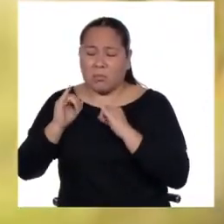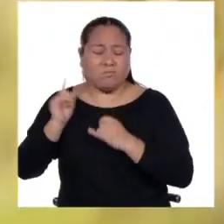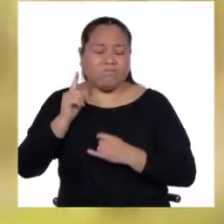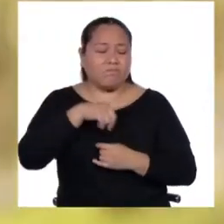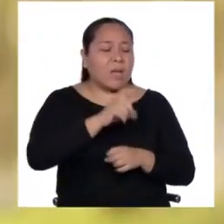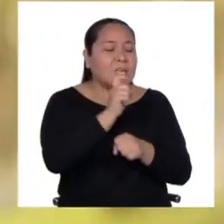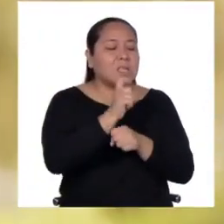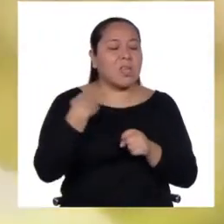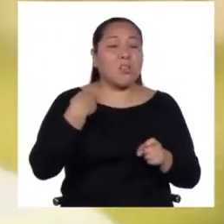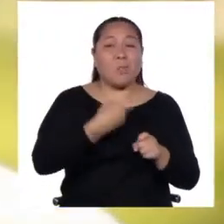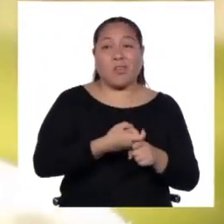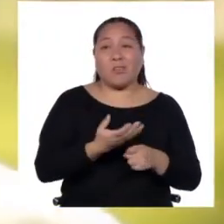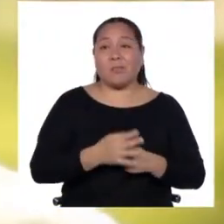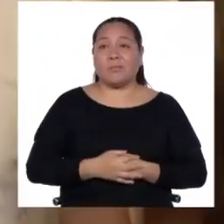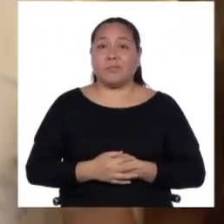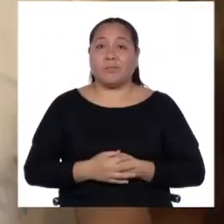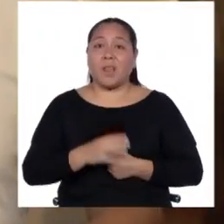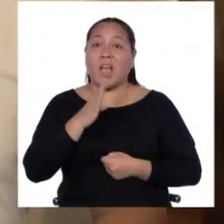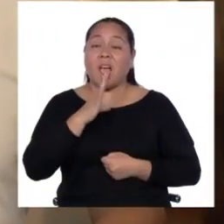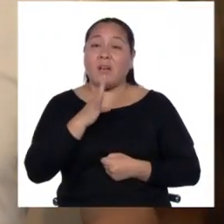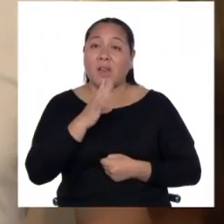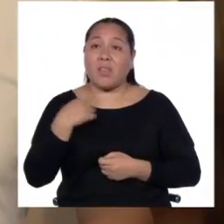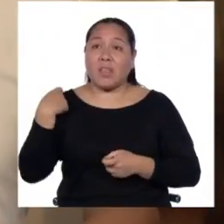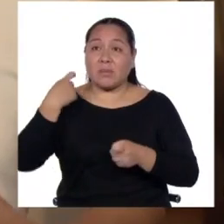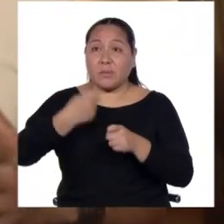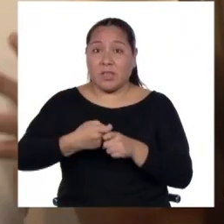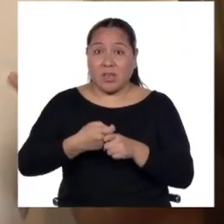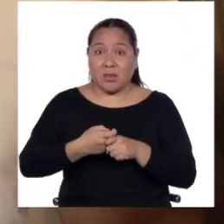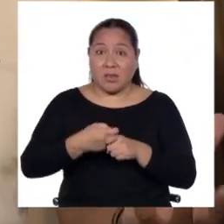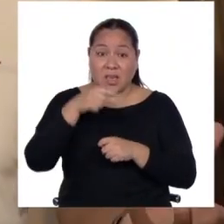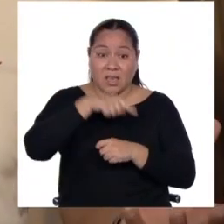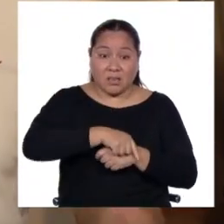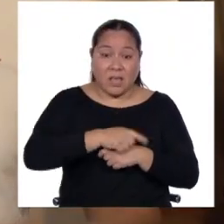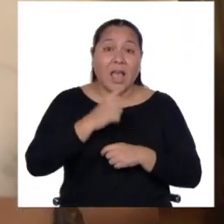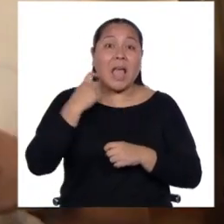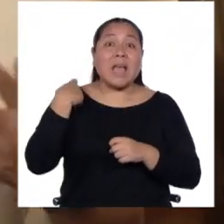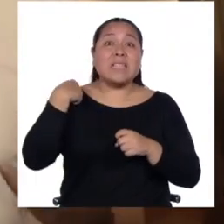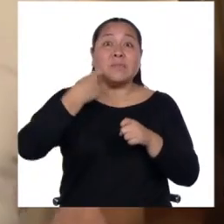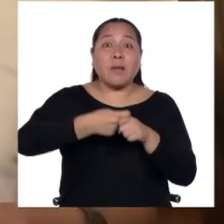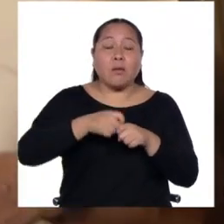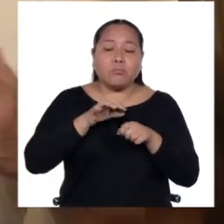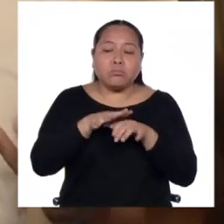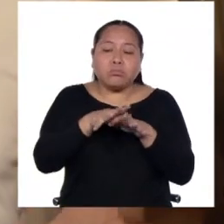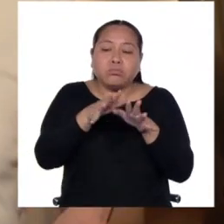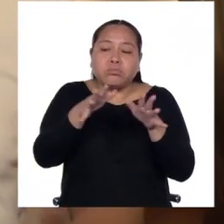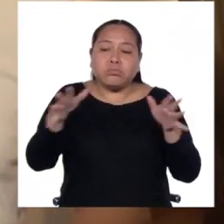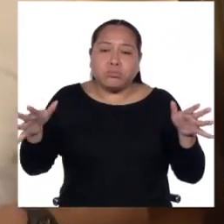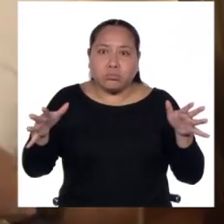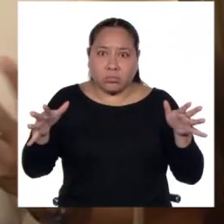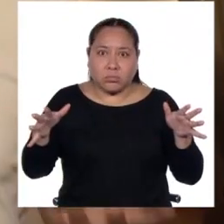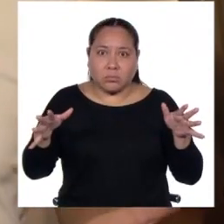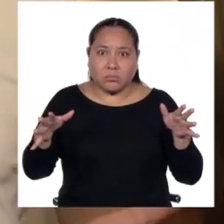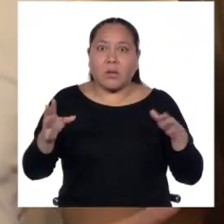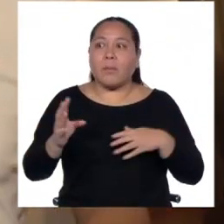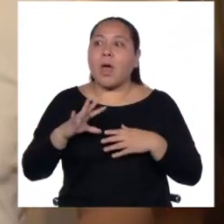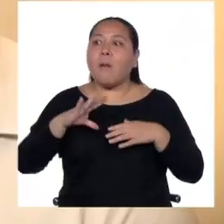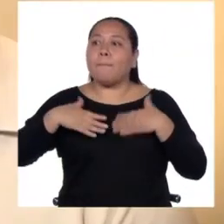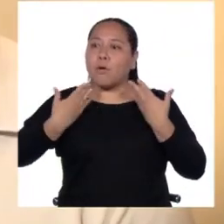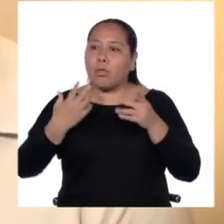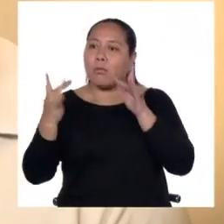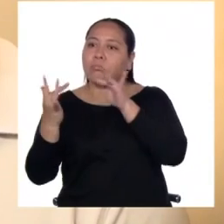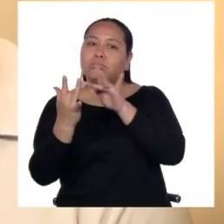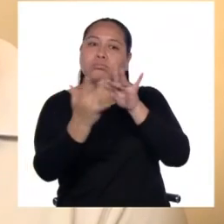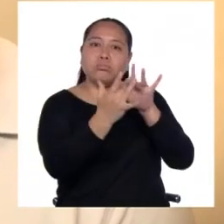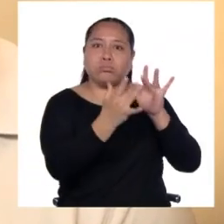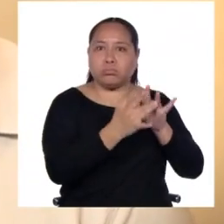Hablando de lengua indígena y hablando de castellano, ampliamos nuestros horizontes cognitivos, emotivos, epistemológicos, porque